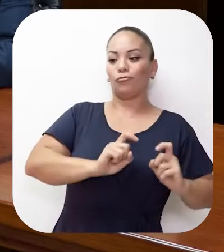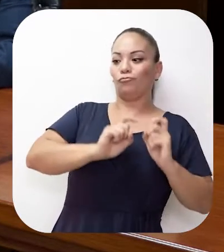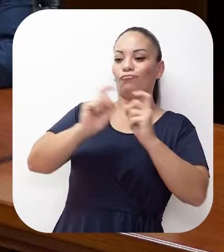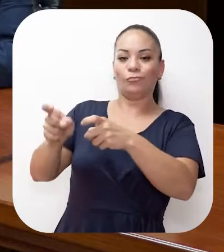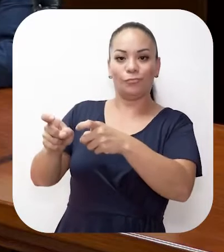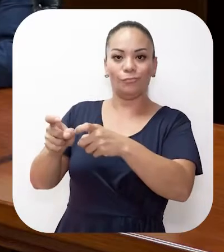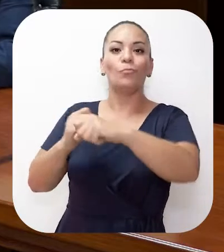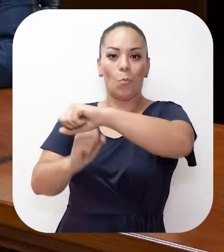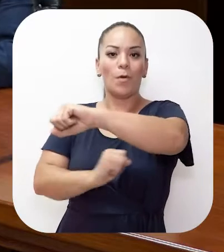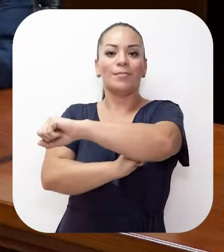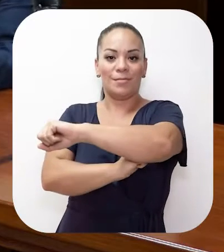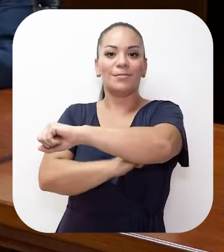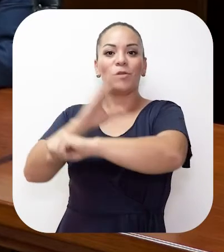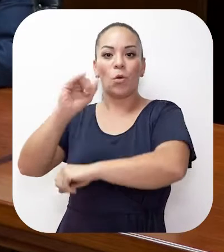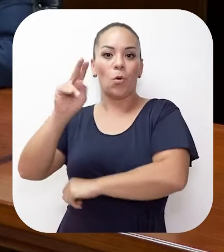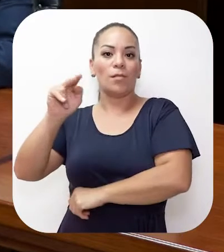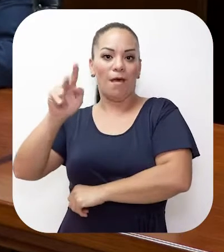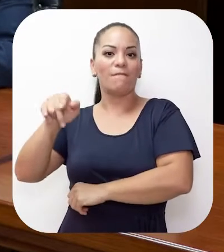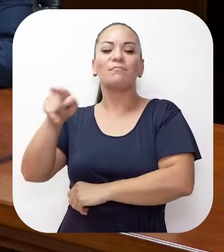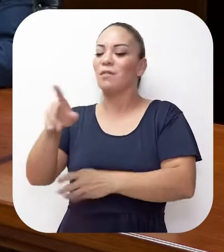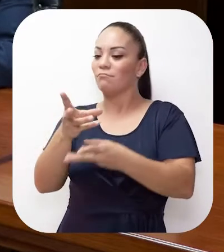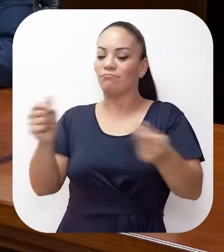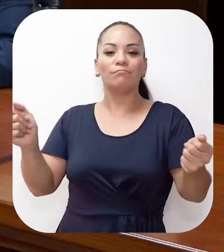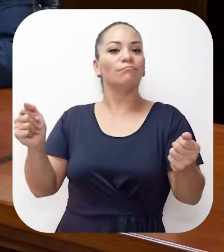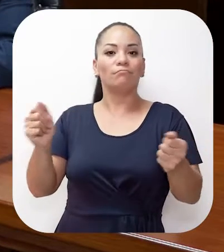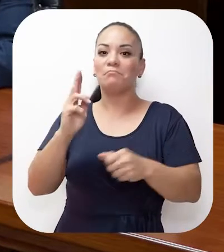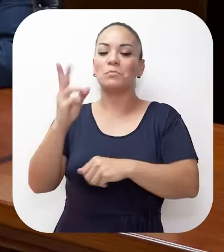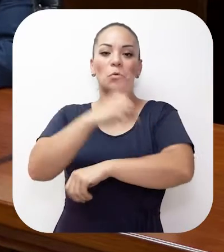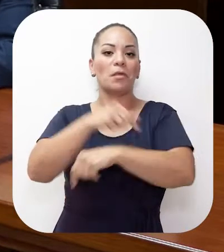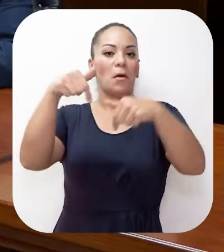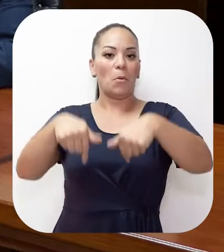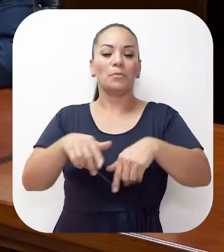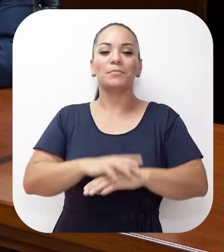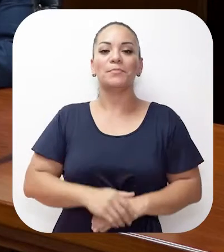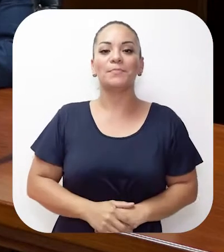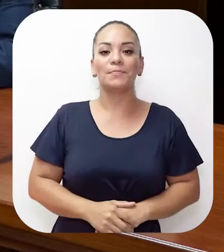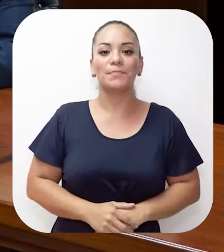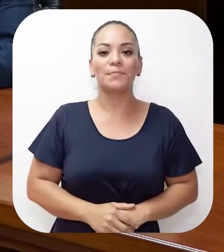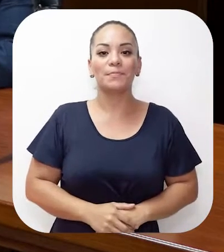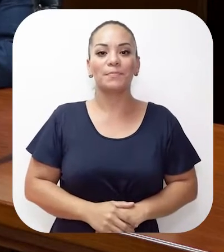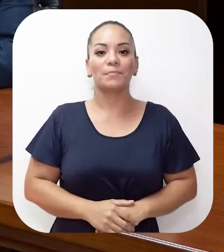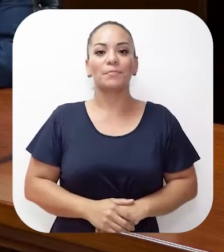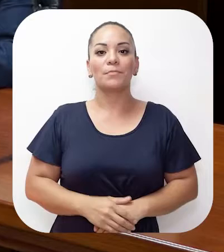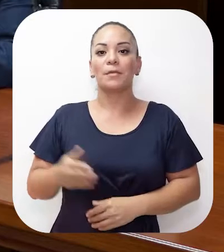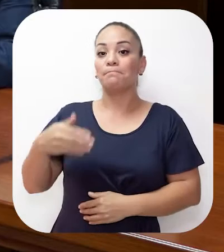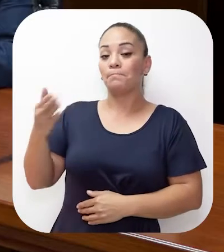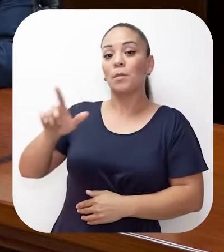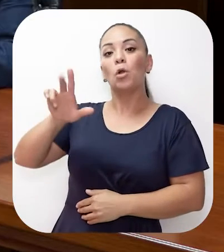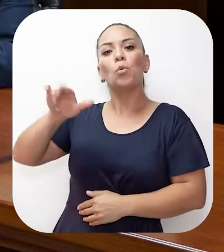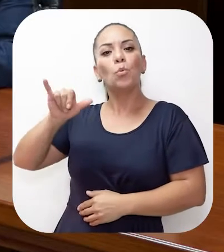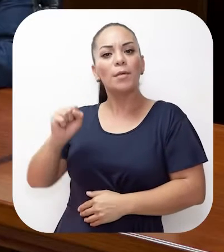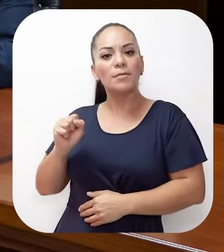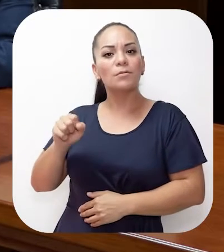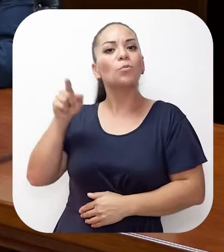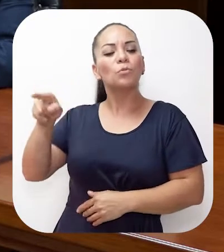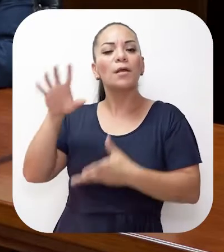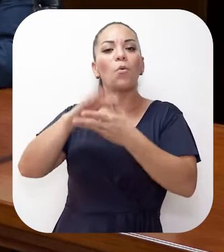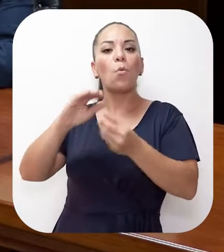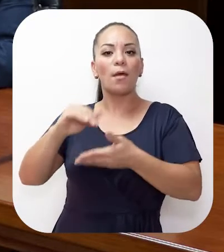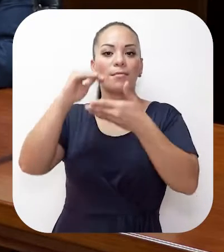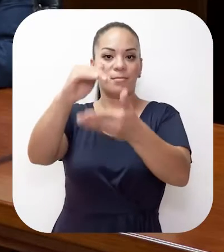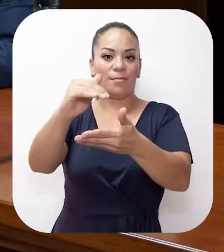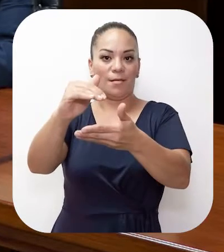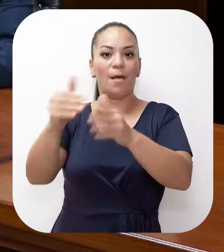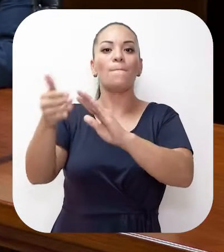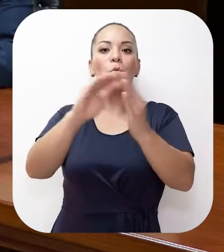a dicha institución, situación que quedó resuelta el mismo día de hoy. Don Luis, cuéntele